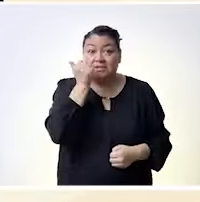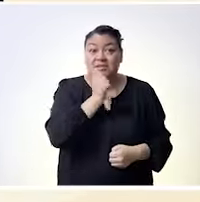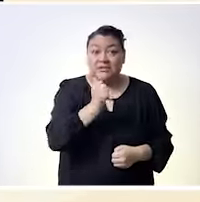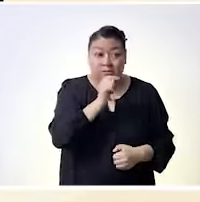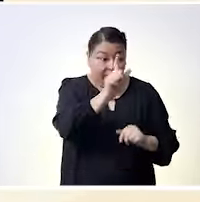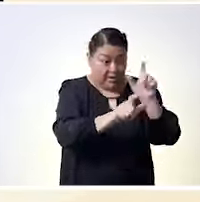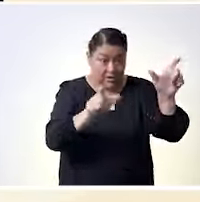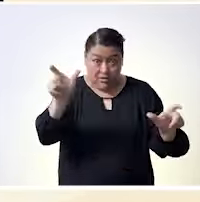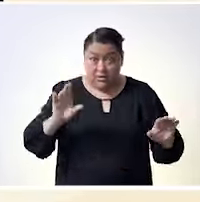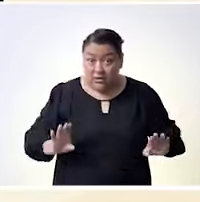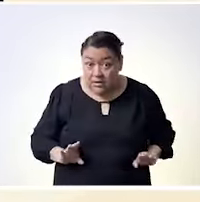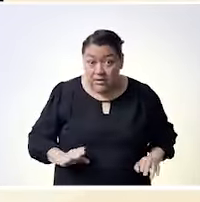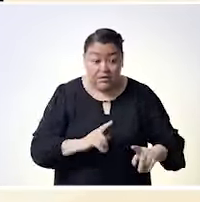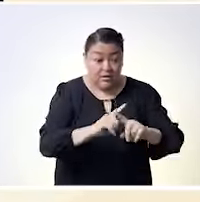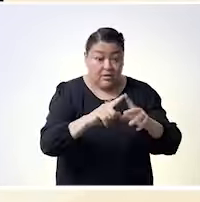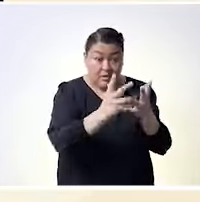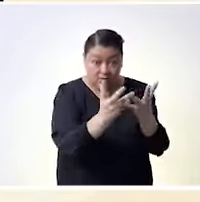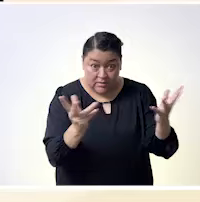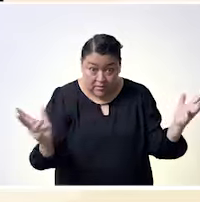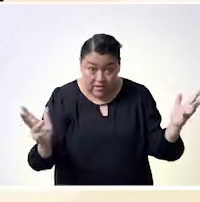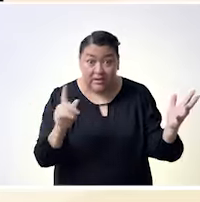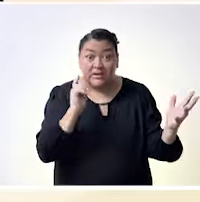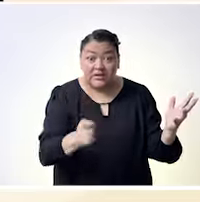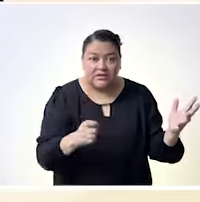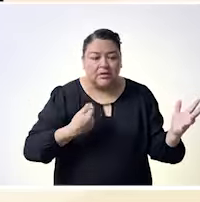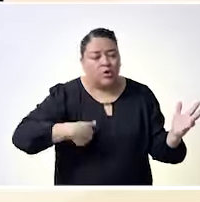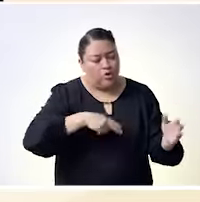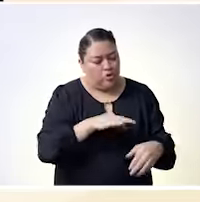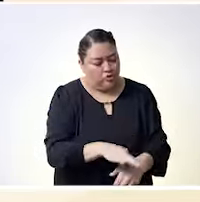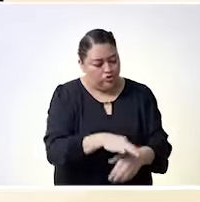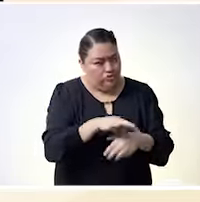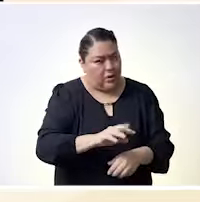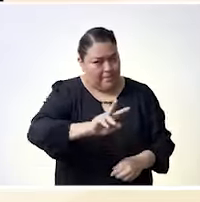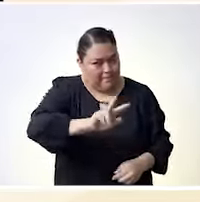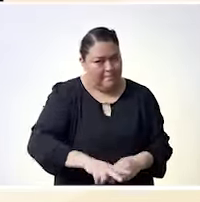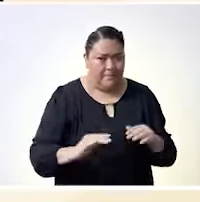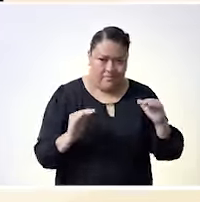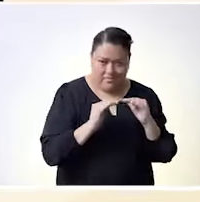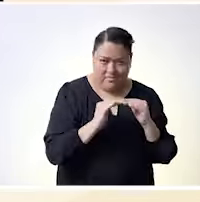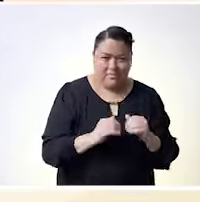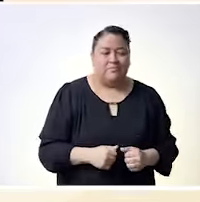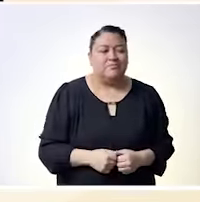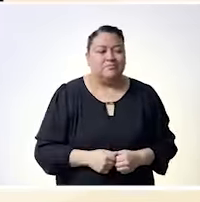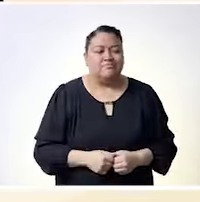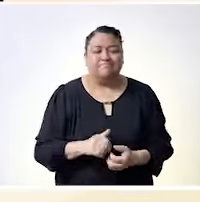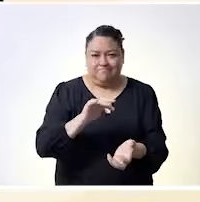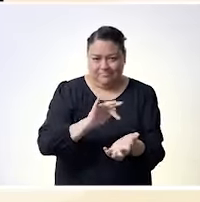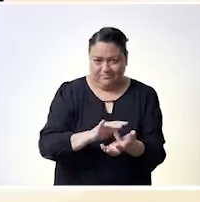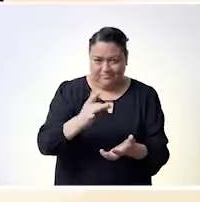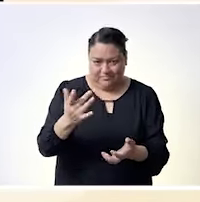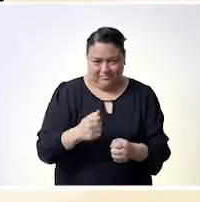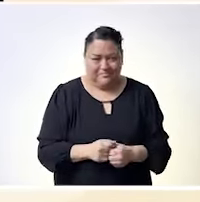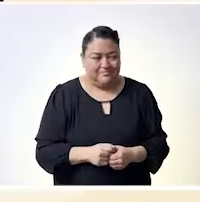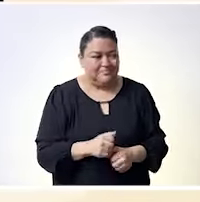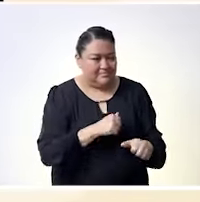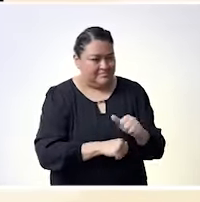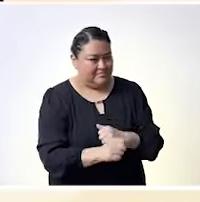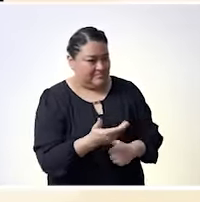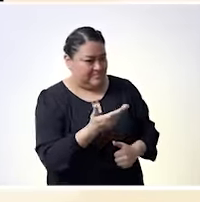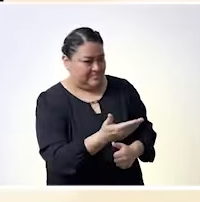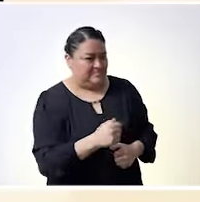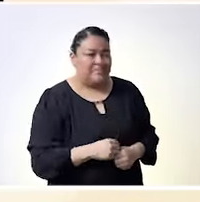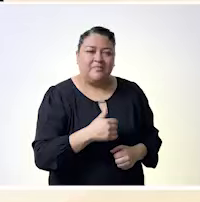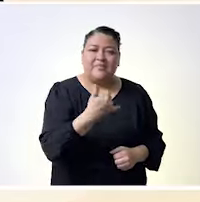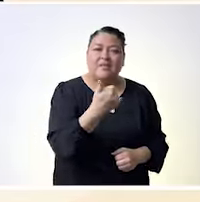con todas aquellas que están a mi lado y todas aquellas que se van uniendo en el camino porque a final de cuentas